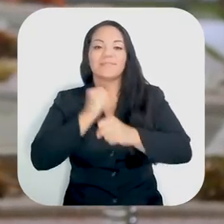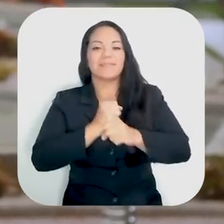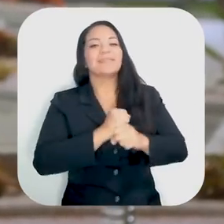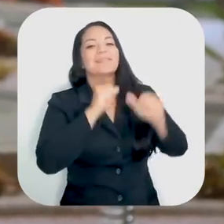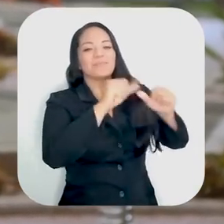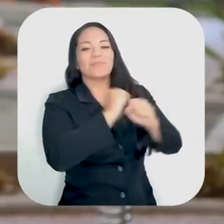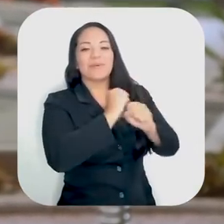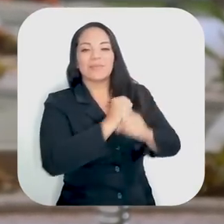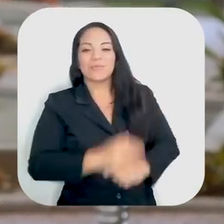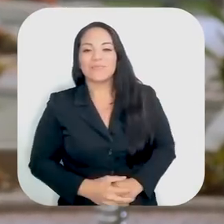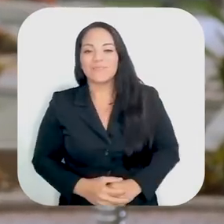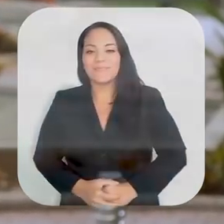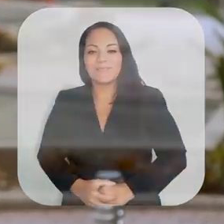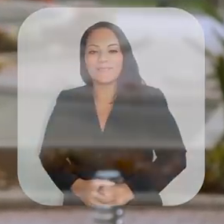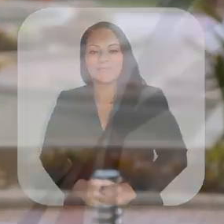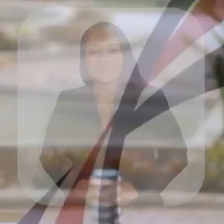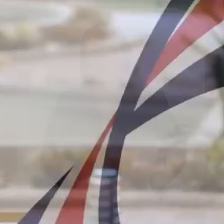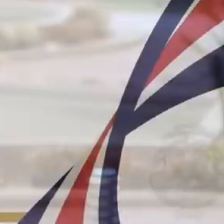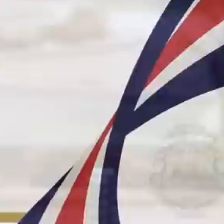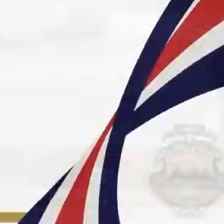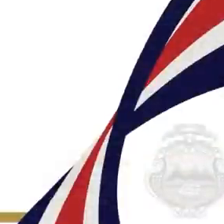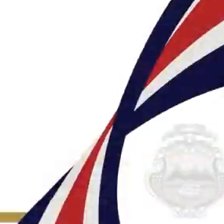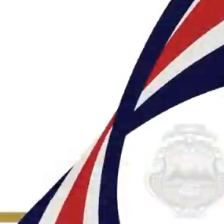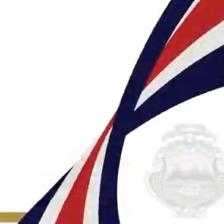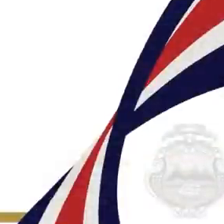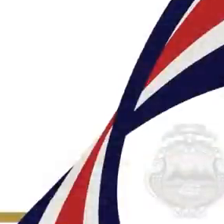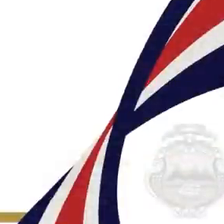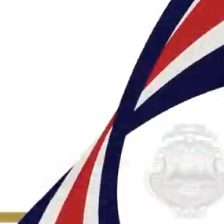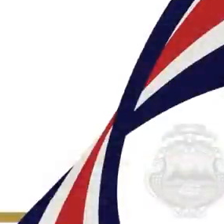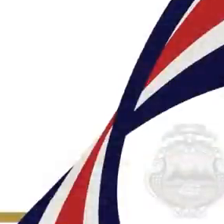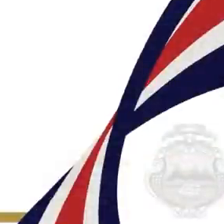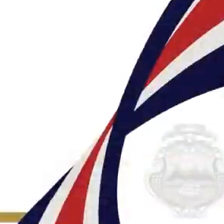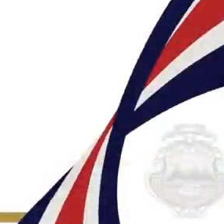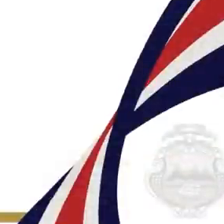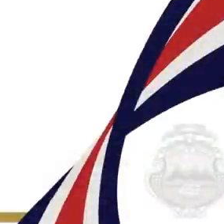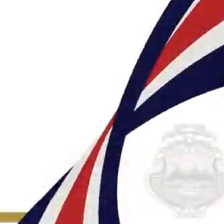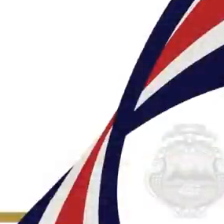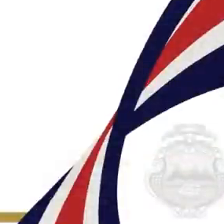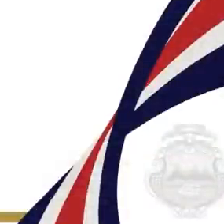adelante, ¿verdad, señora? Seguimos trabajando. Así es. Gracias. Gracias. Gracias.